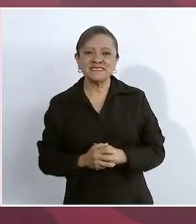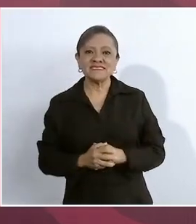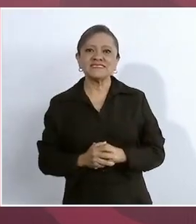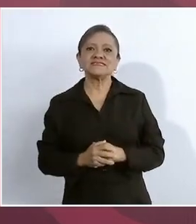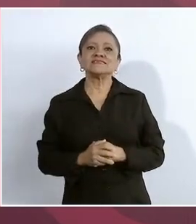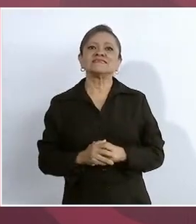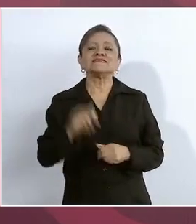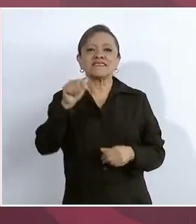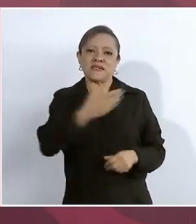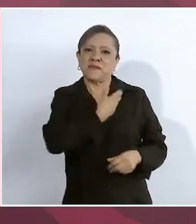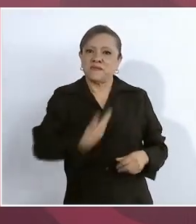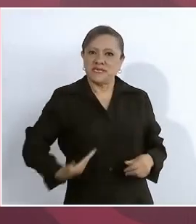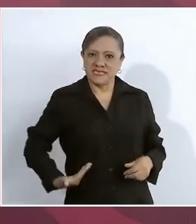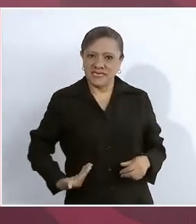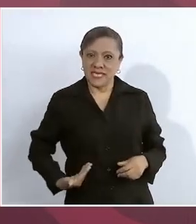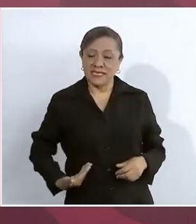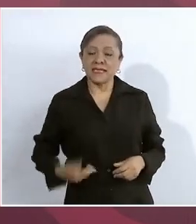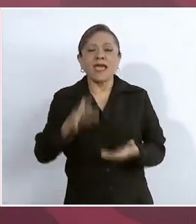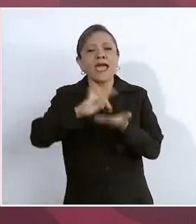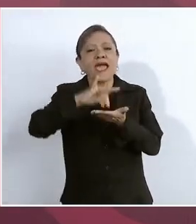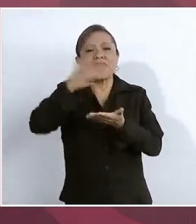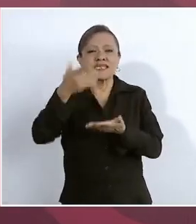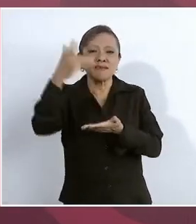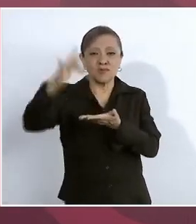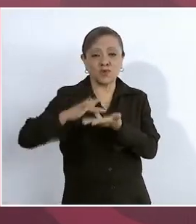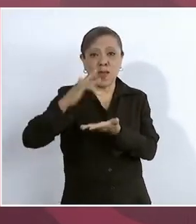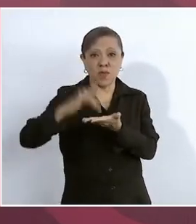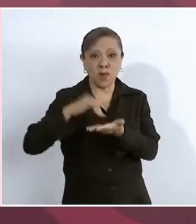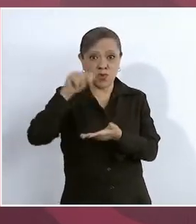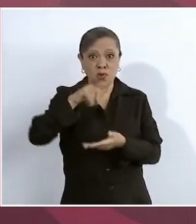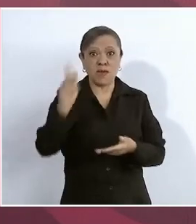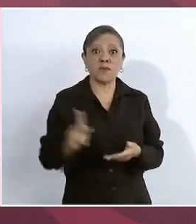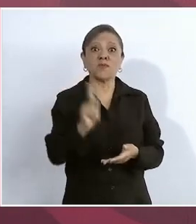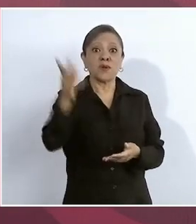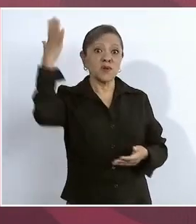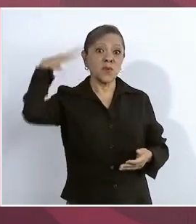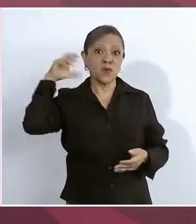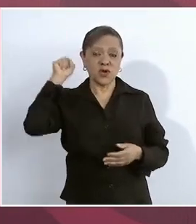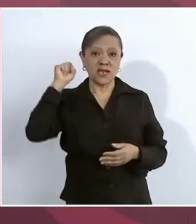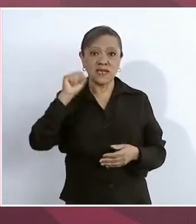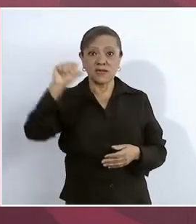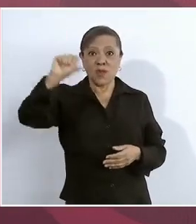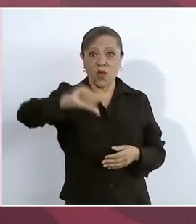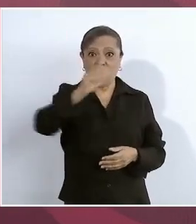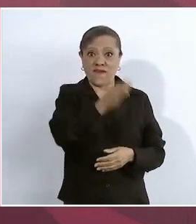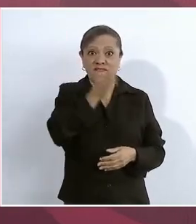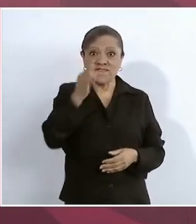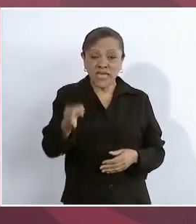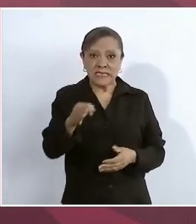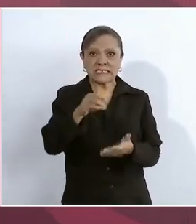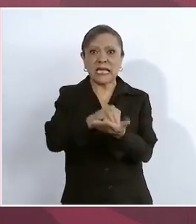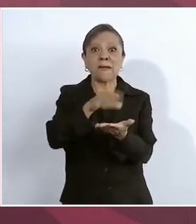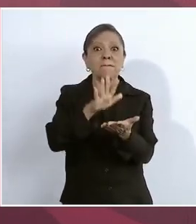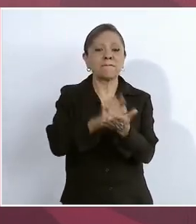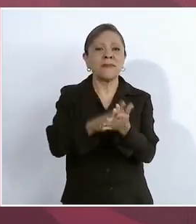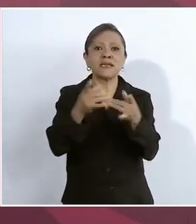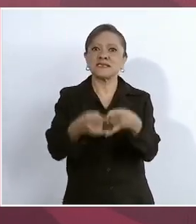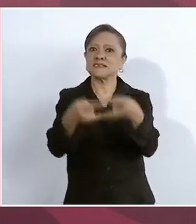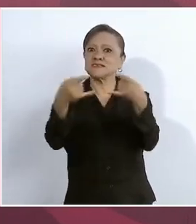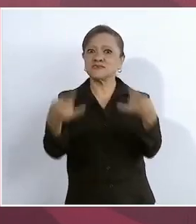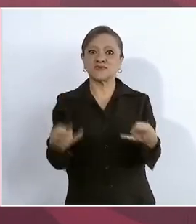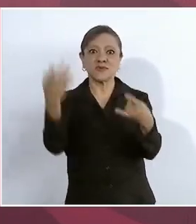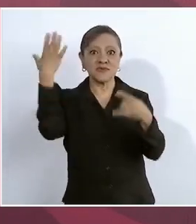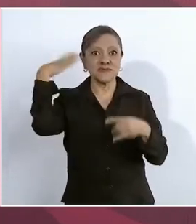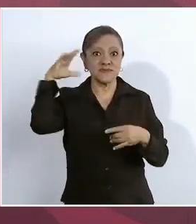agradecemos su cercanía con el pueblo morelense y sus necesidades. Esta fecha marca un antes y un después para Morelos.